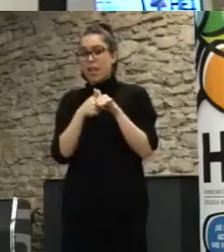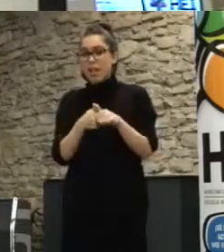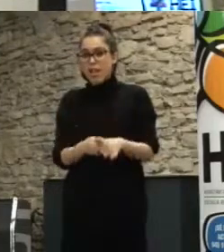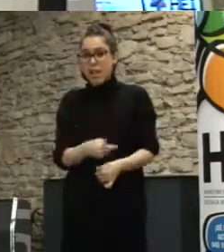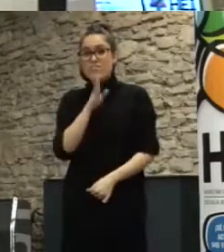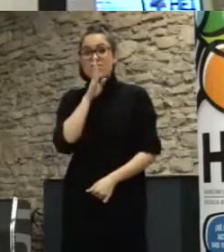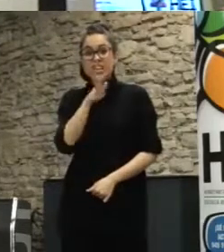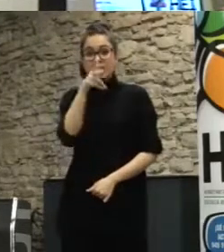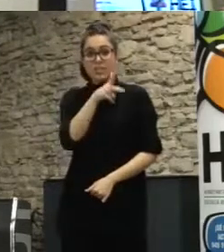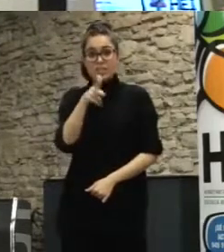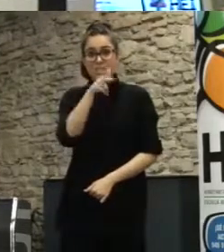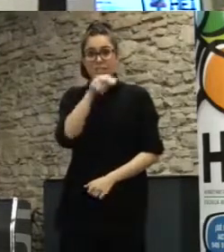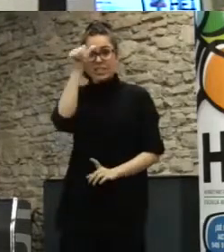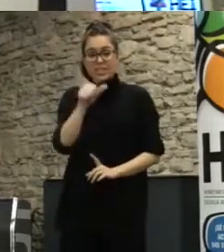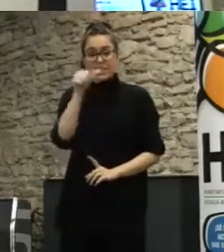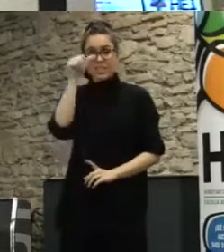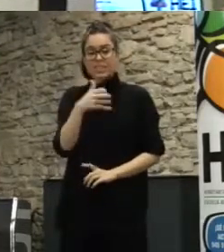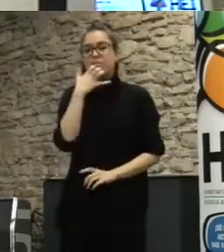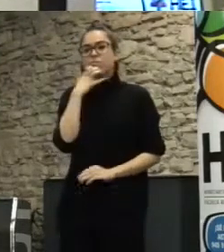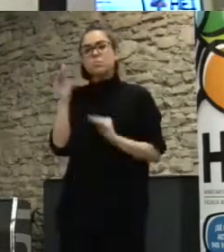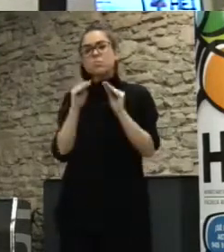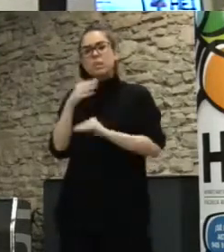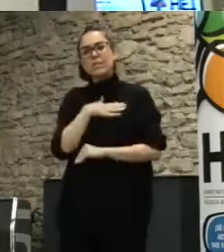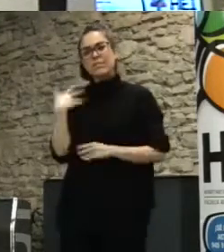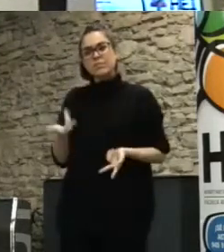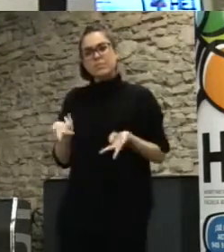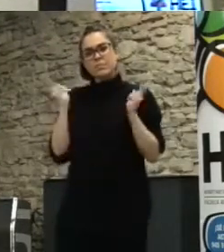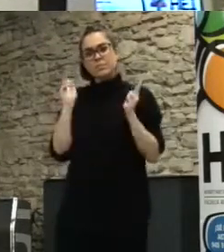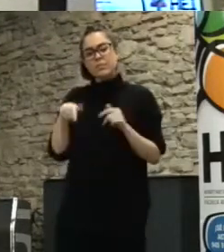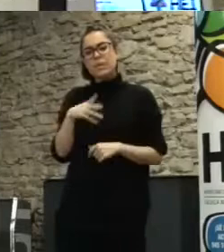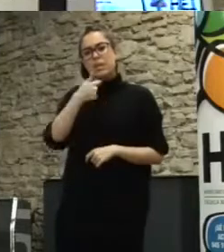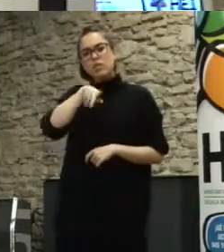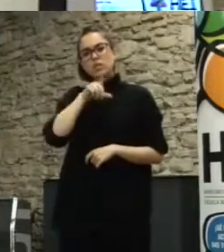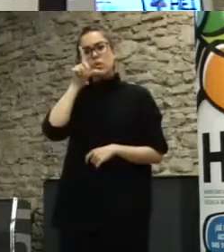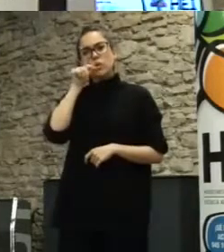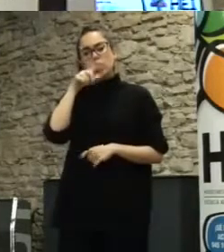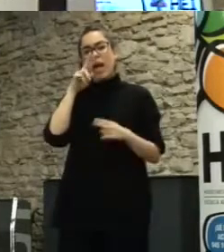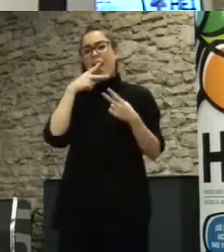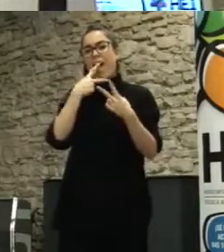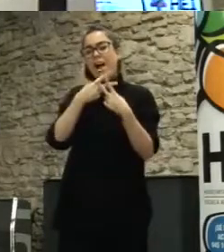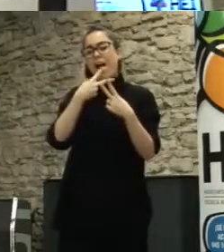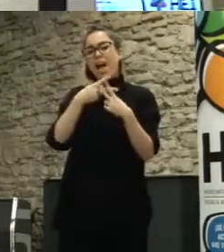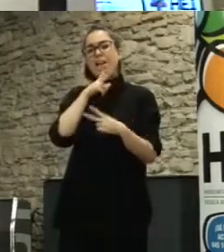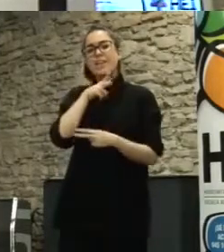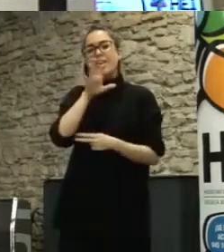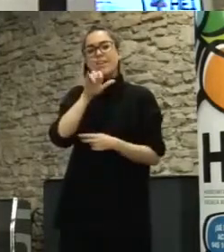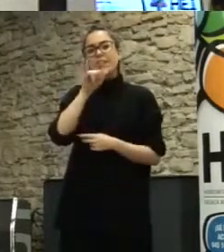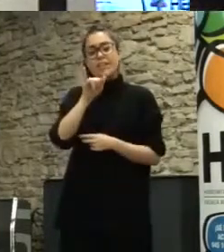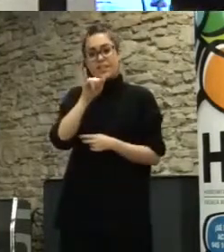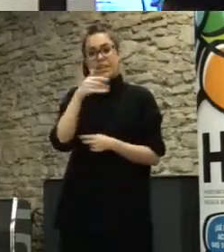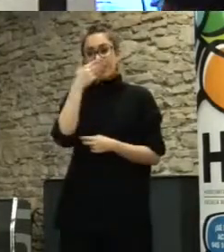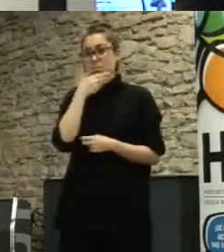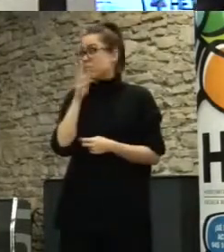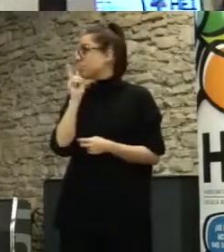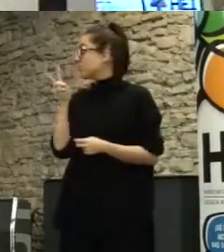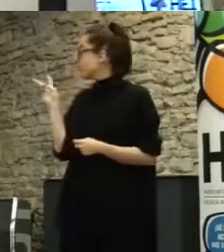queréis formular una pregunta también lo podéis hacer estamos en twitter con el hashtag EI escola lo veis por